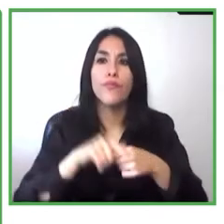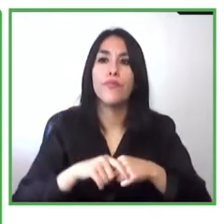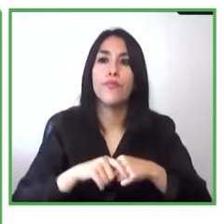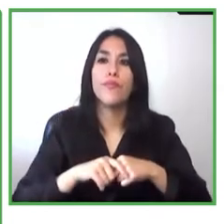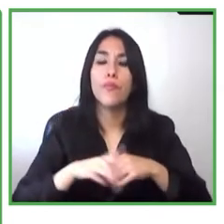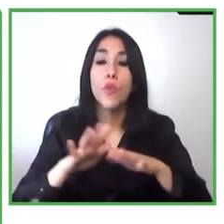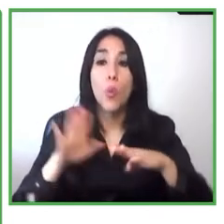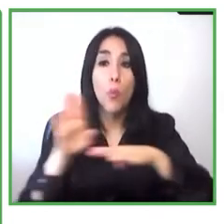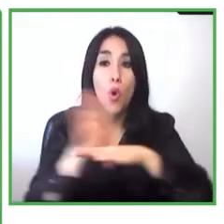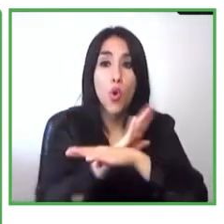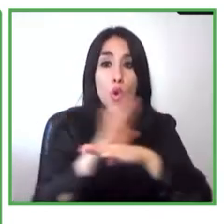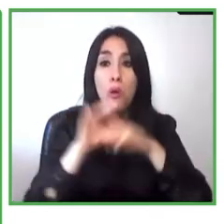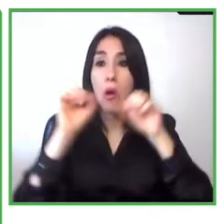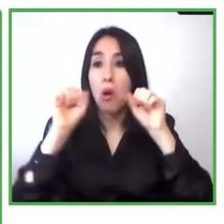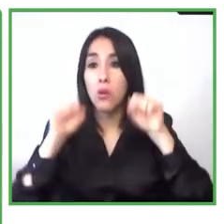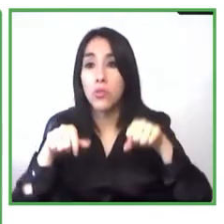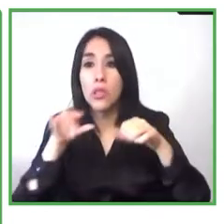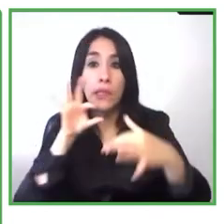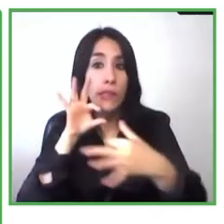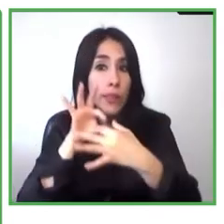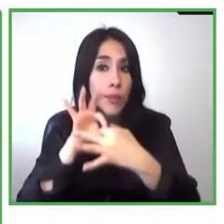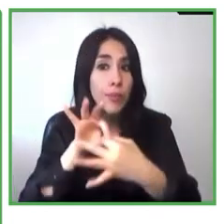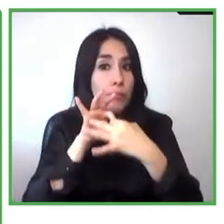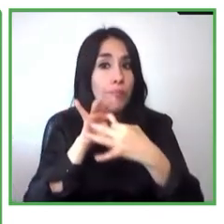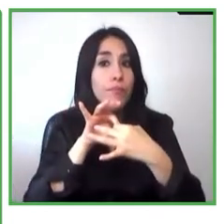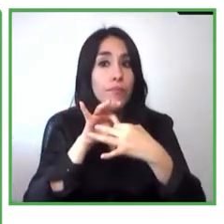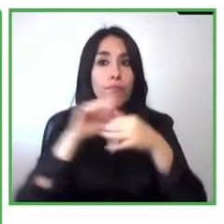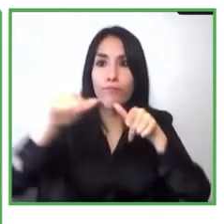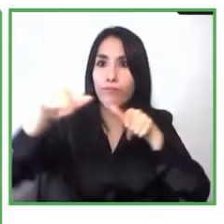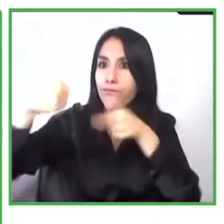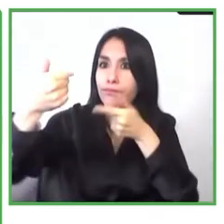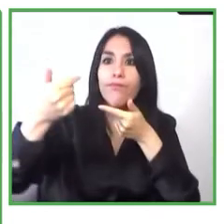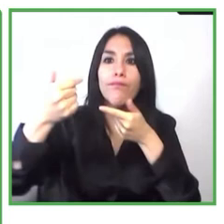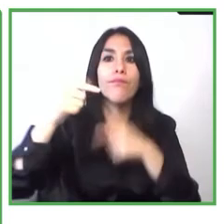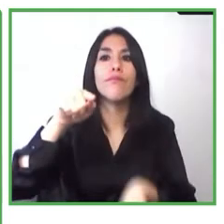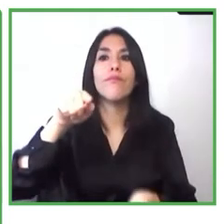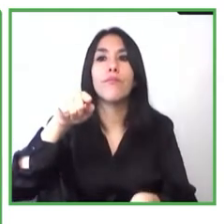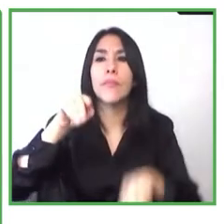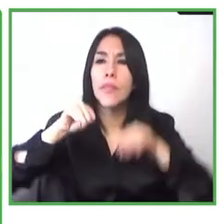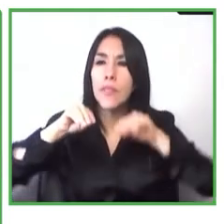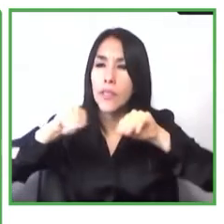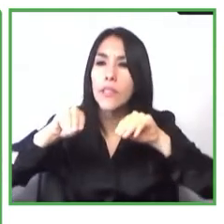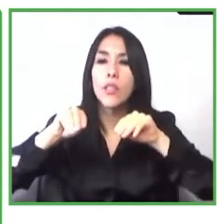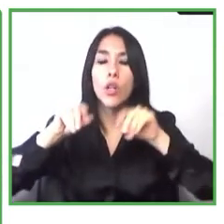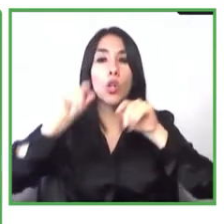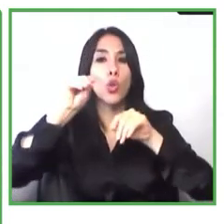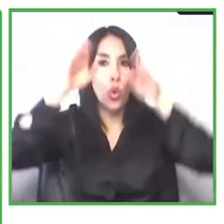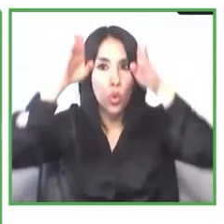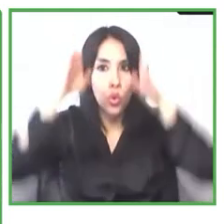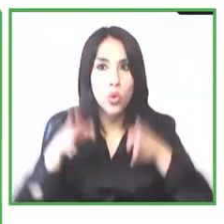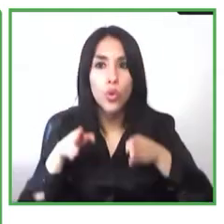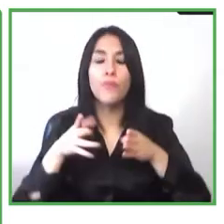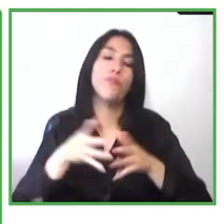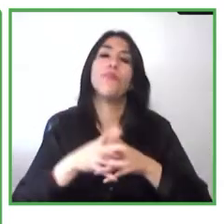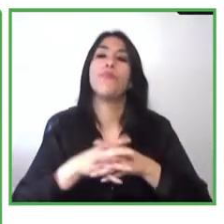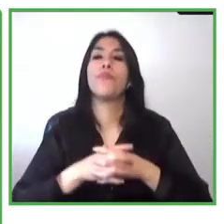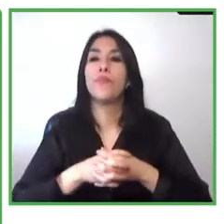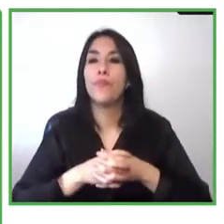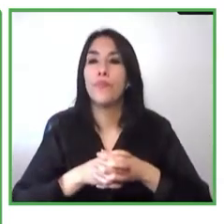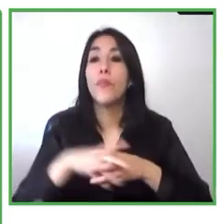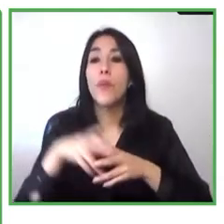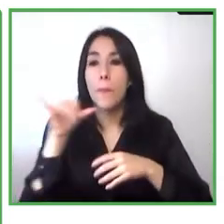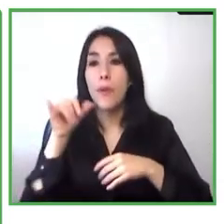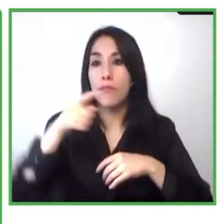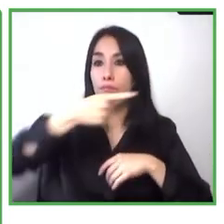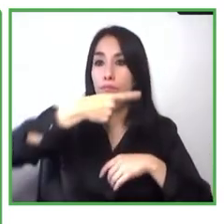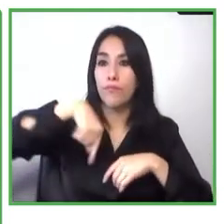tutores y recibir apoyo especializado además hemos creado una plataforma que le llamamos